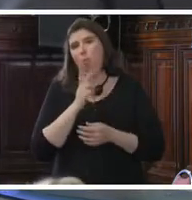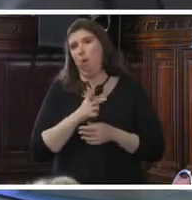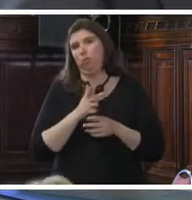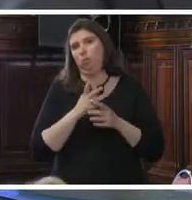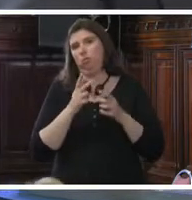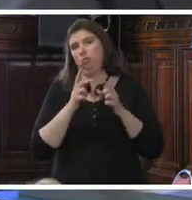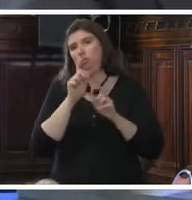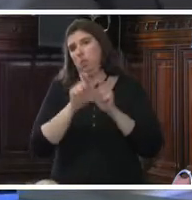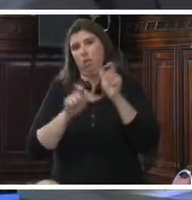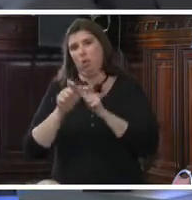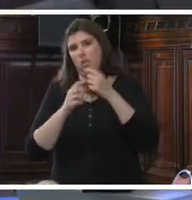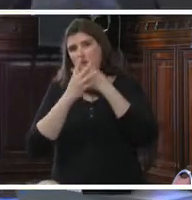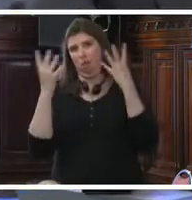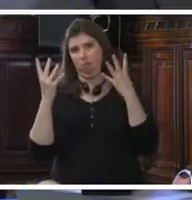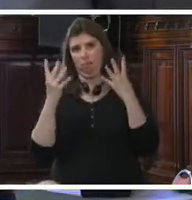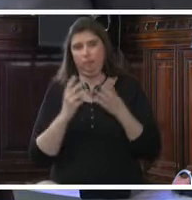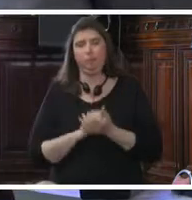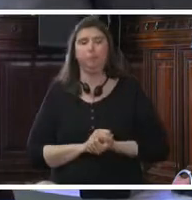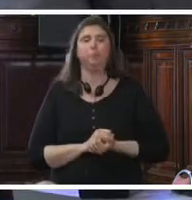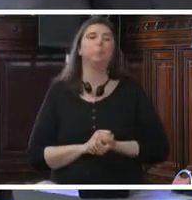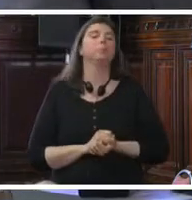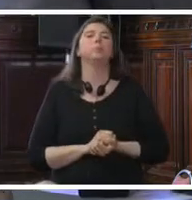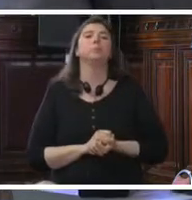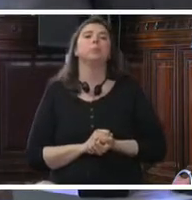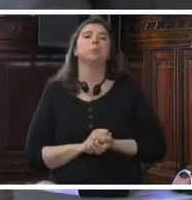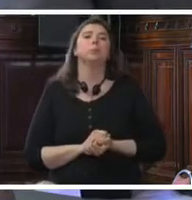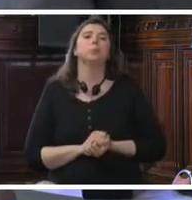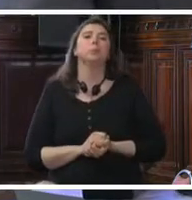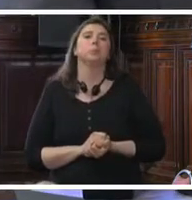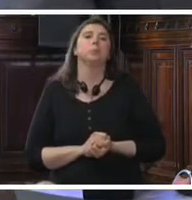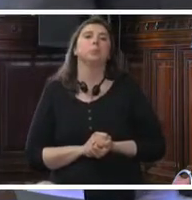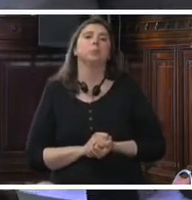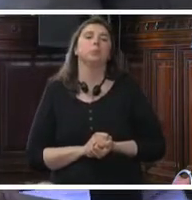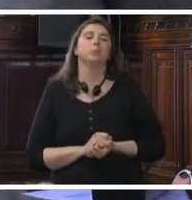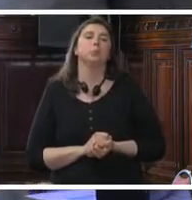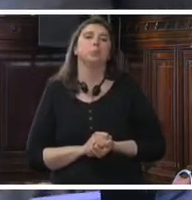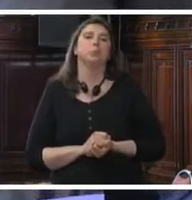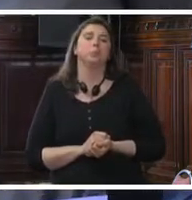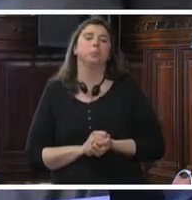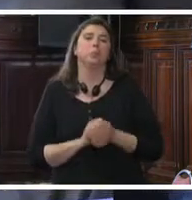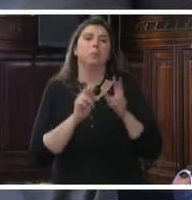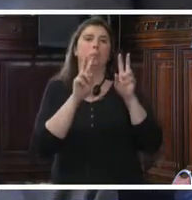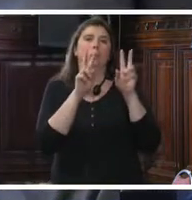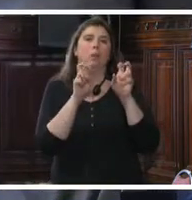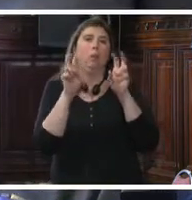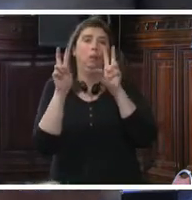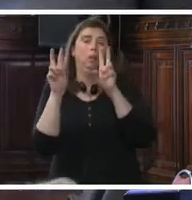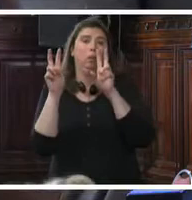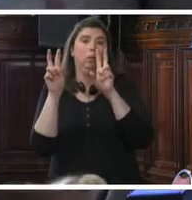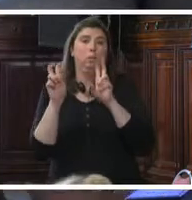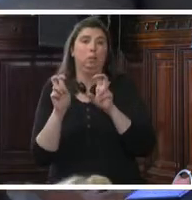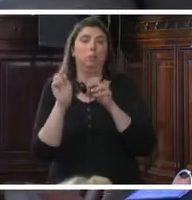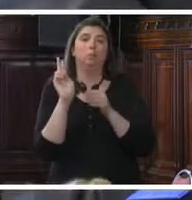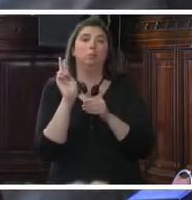en general. El tema de la